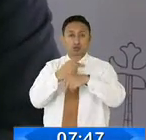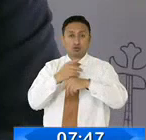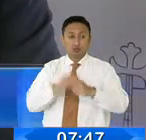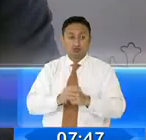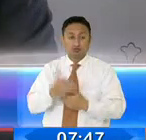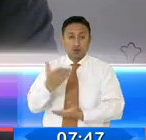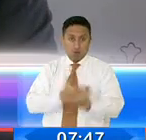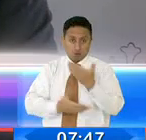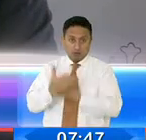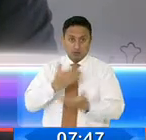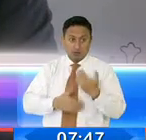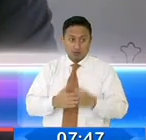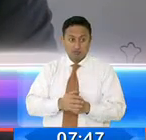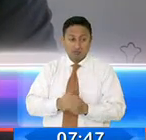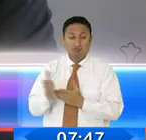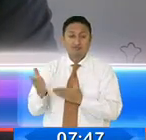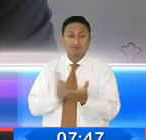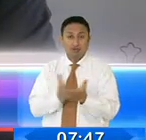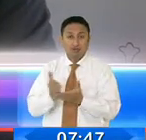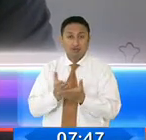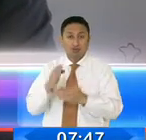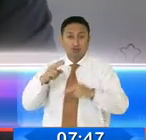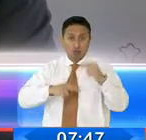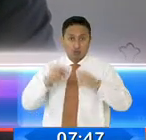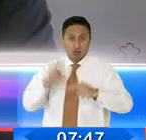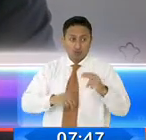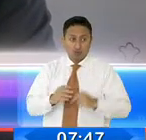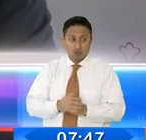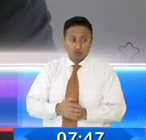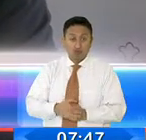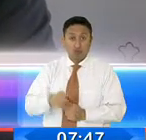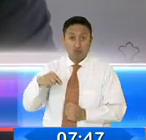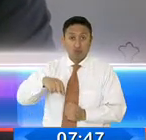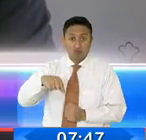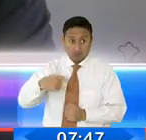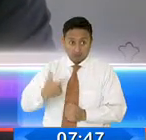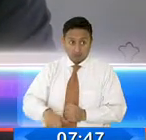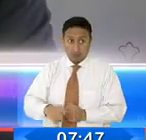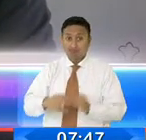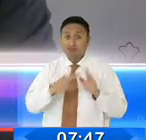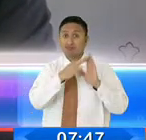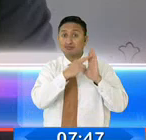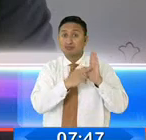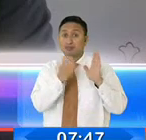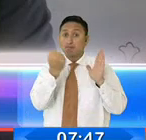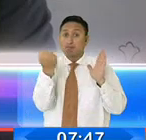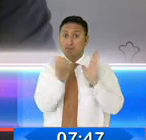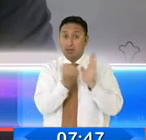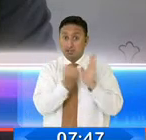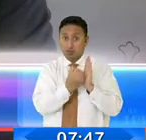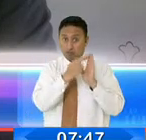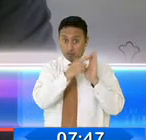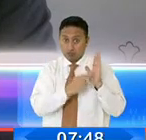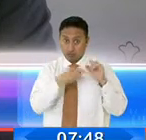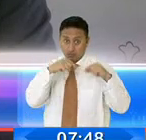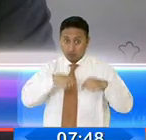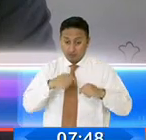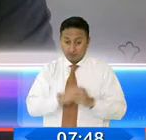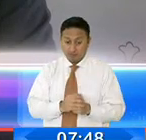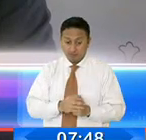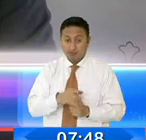comercial de servicios de la construcción y que estén registrados de sus matrículas entrarán en la